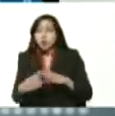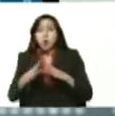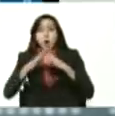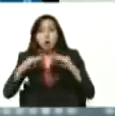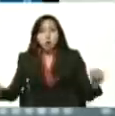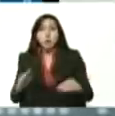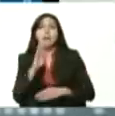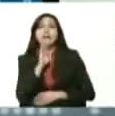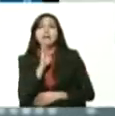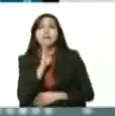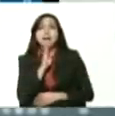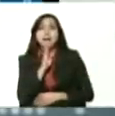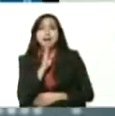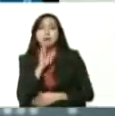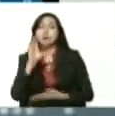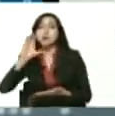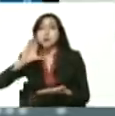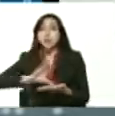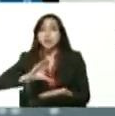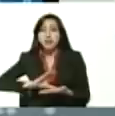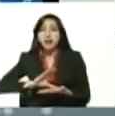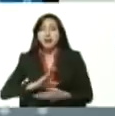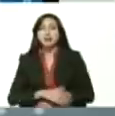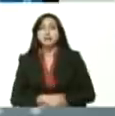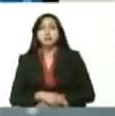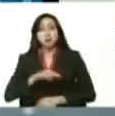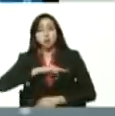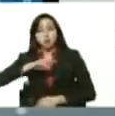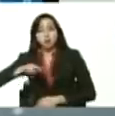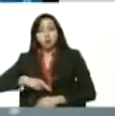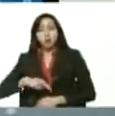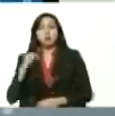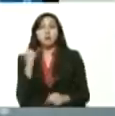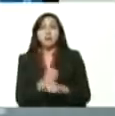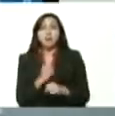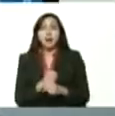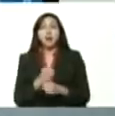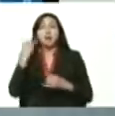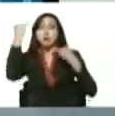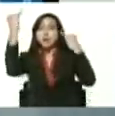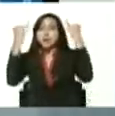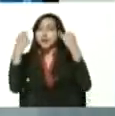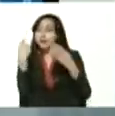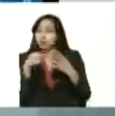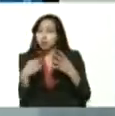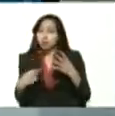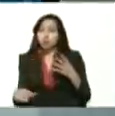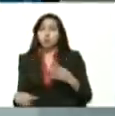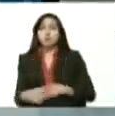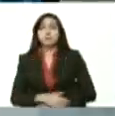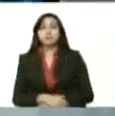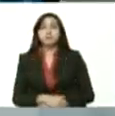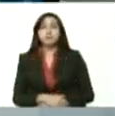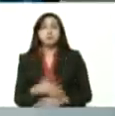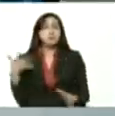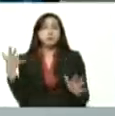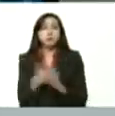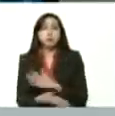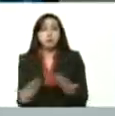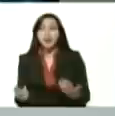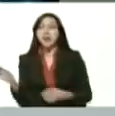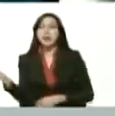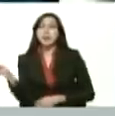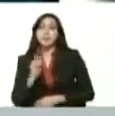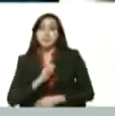SUDEBAN, al Banco Central, Ministerio de Finanzas, hemos venido trabajando un conjunto de ideas, que no solamente vienen de estos meses,